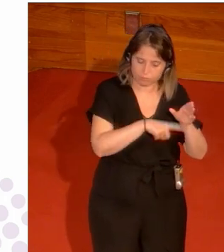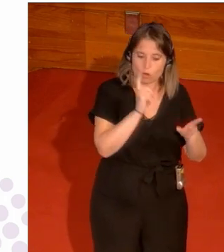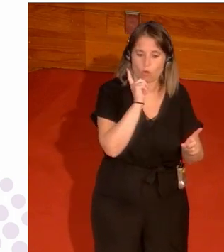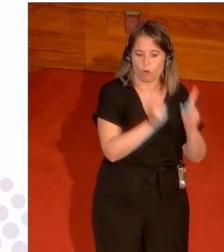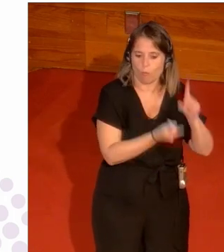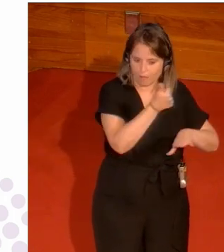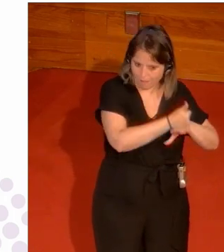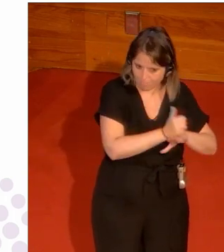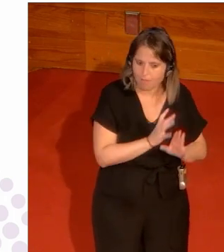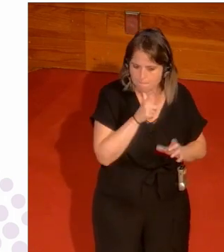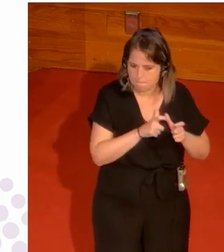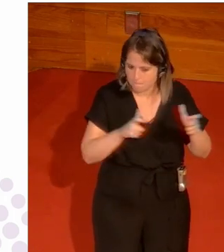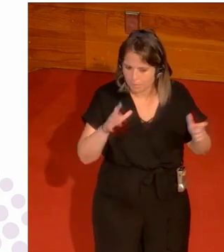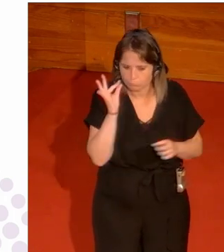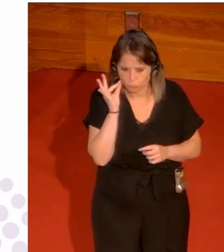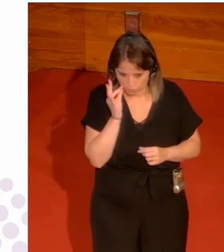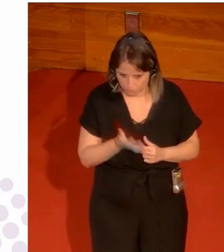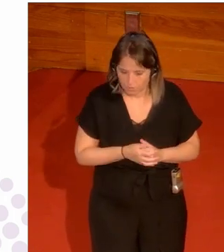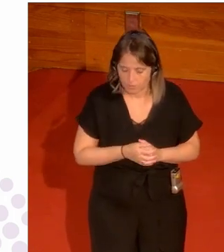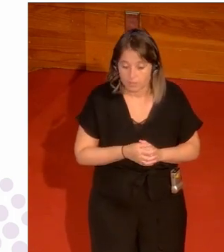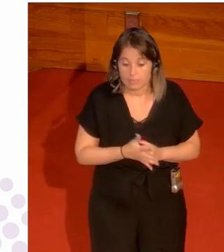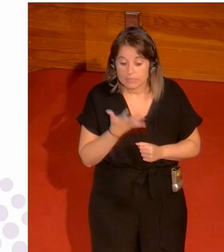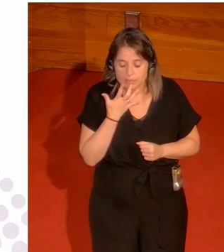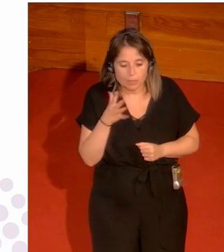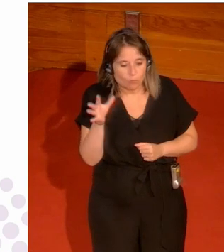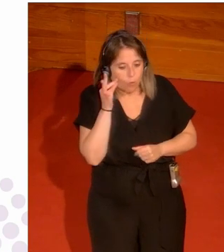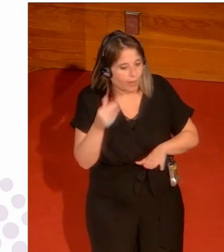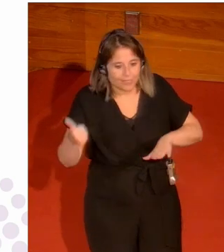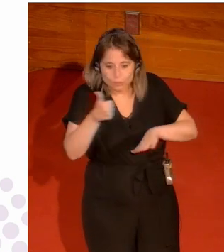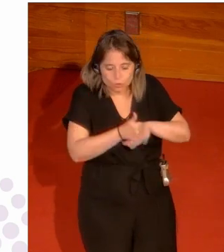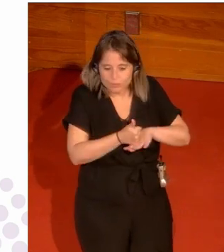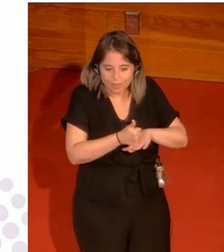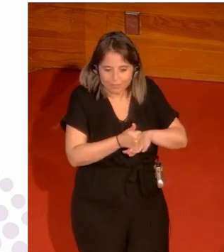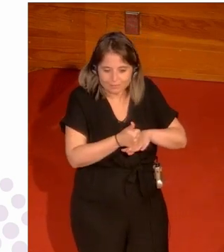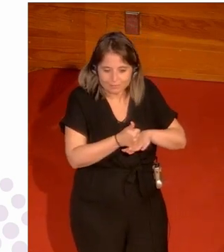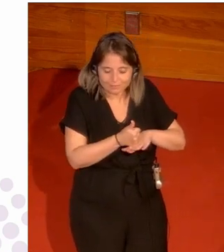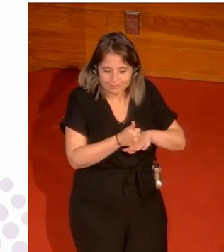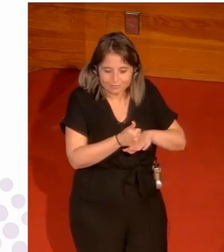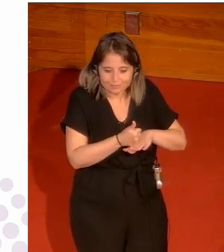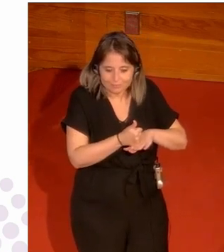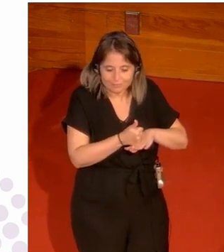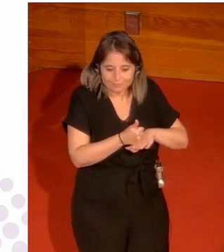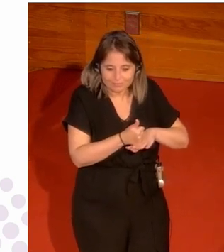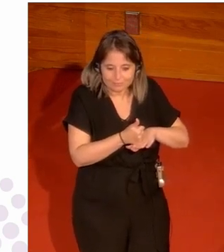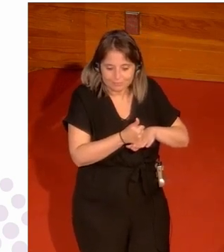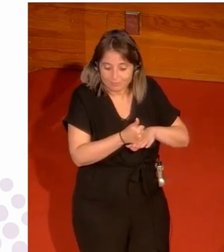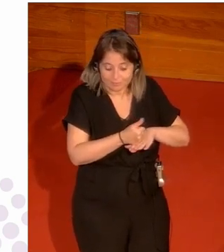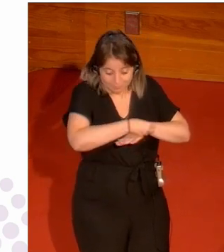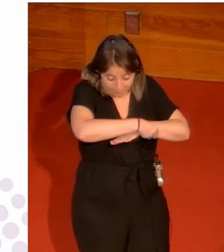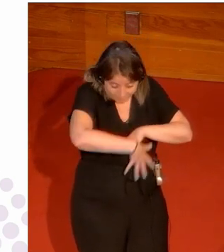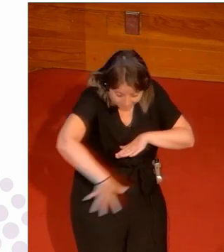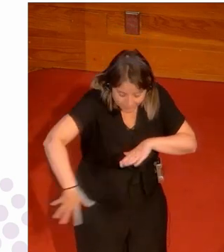gobernanza porque yo creo que si no están allí es difícil que vayan hacia abajo hacia el resto de las